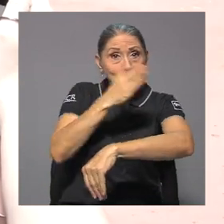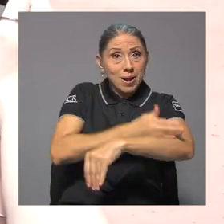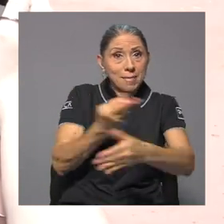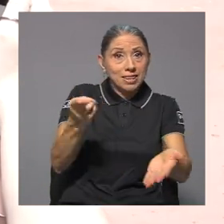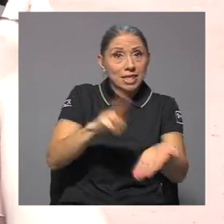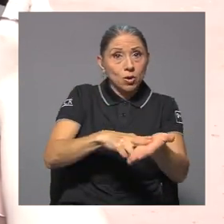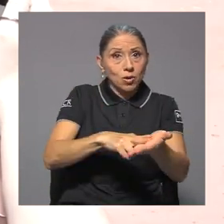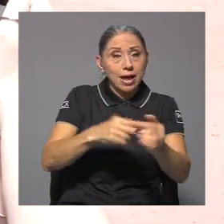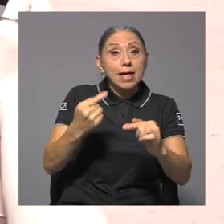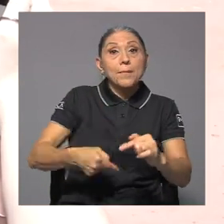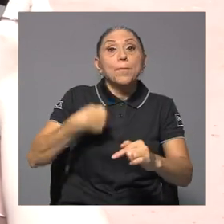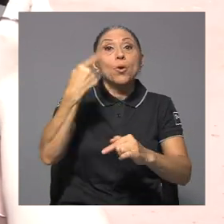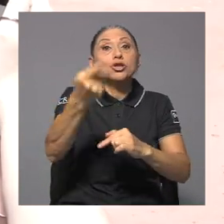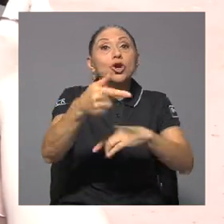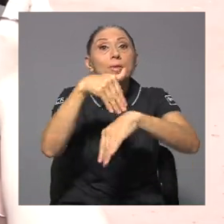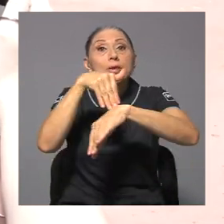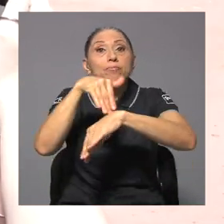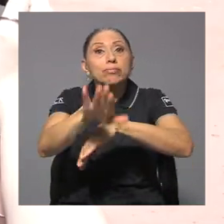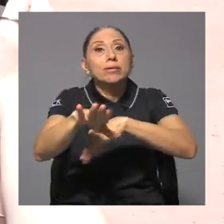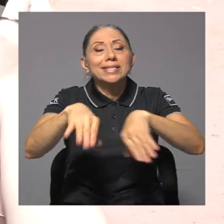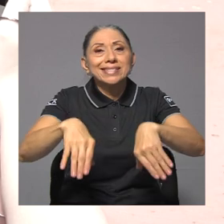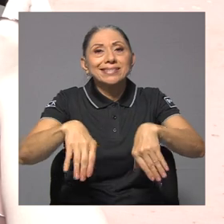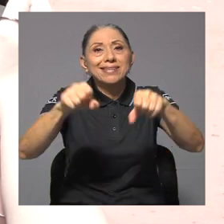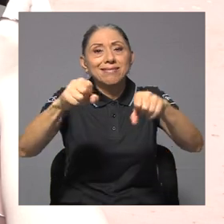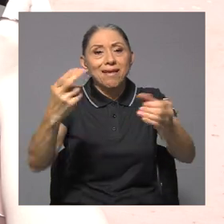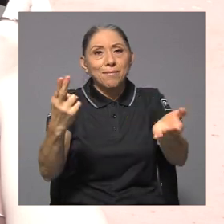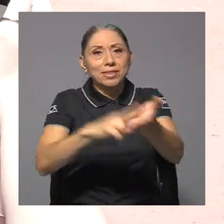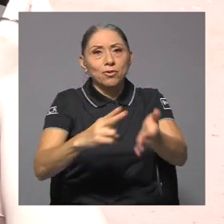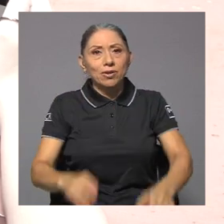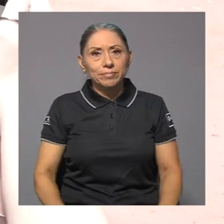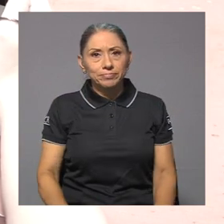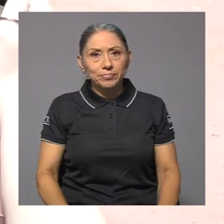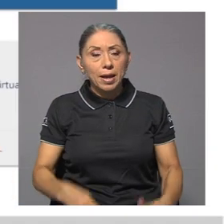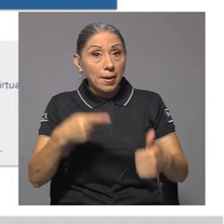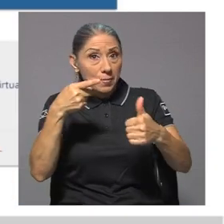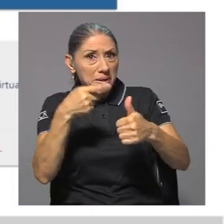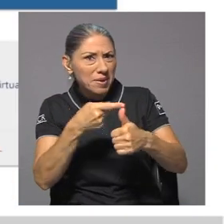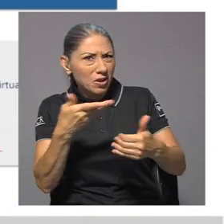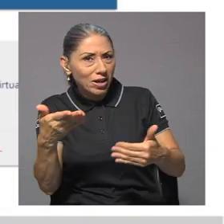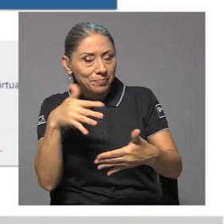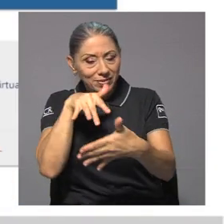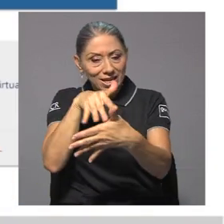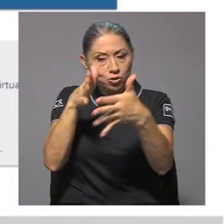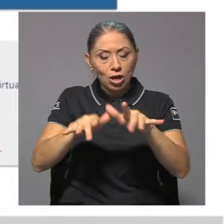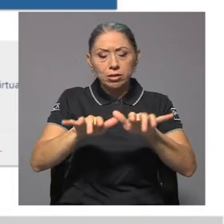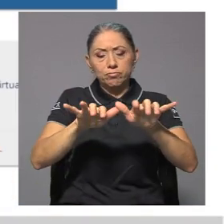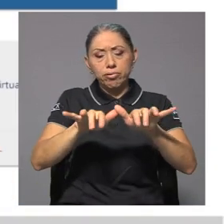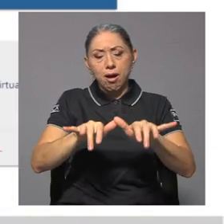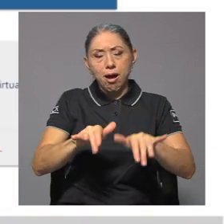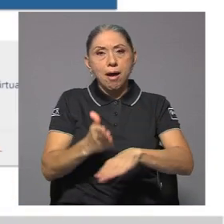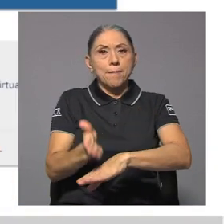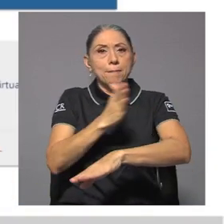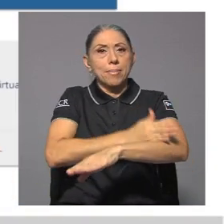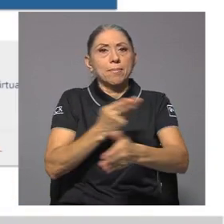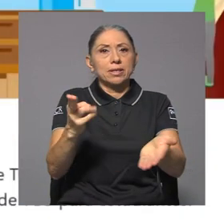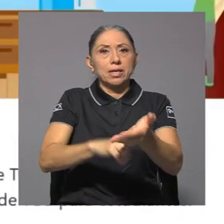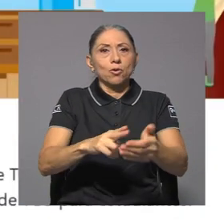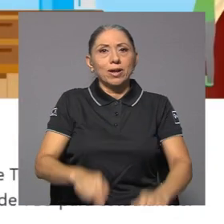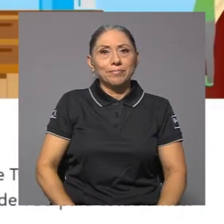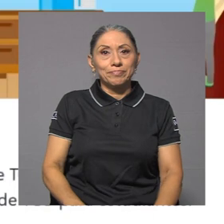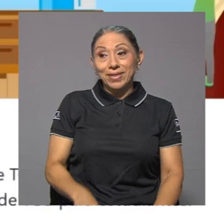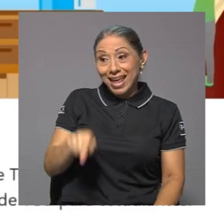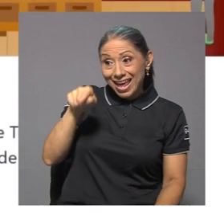de prematrícula y posteriormente se asignará una cita de matrícula. Primero que todo, el estudiante hace la prematrícula. A ese